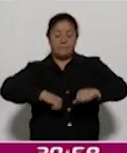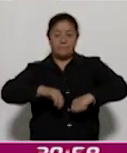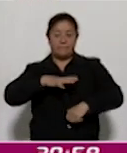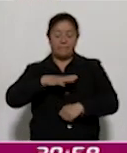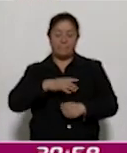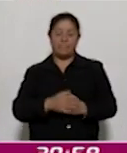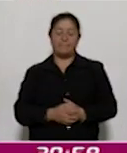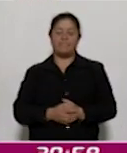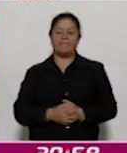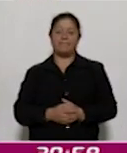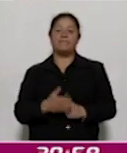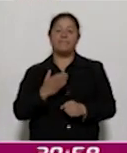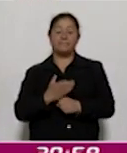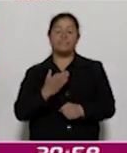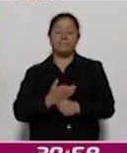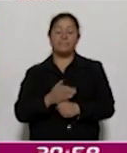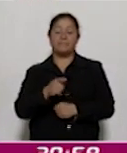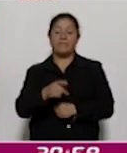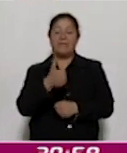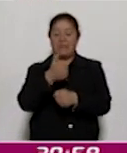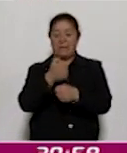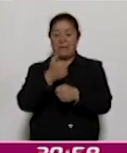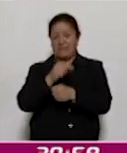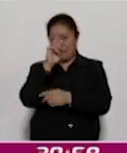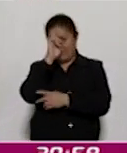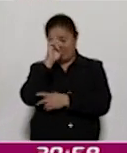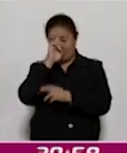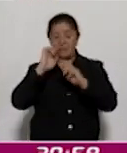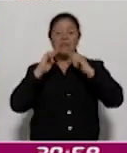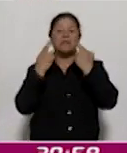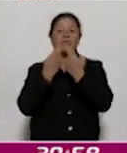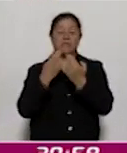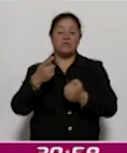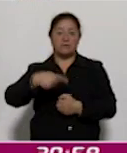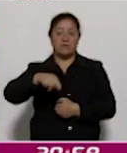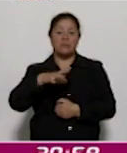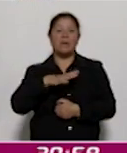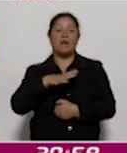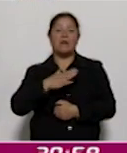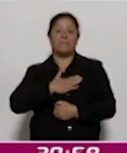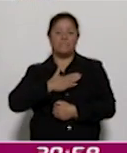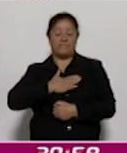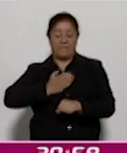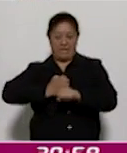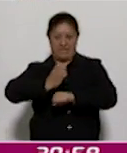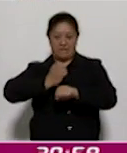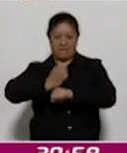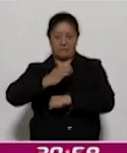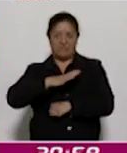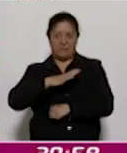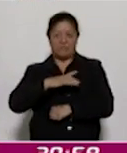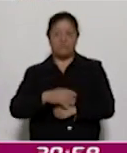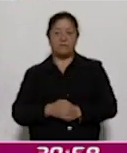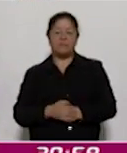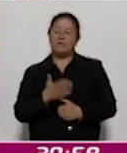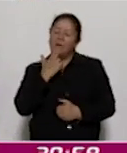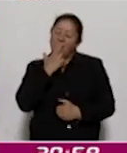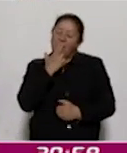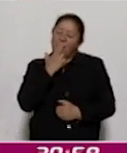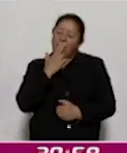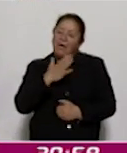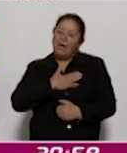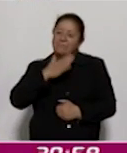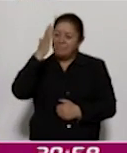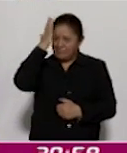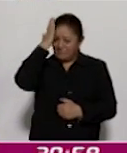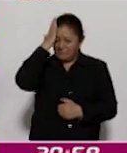en esta sexta sesión que nuestro estado tuvo el placer de ser anfitrión